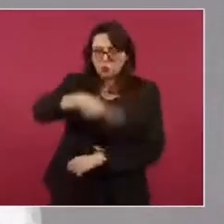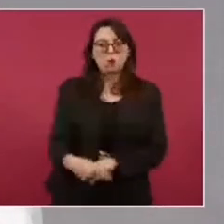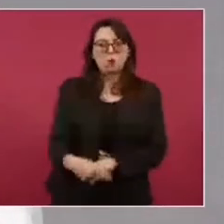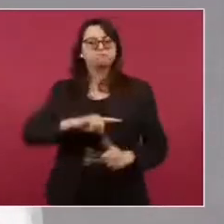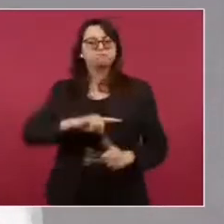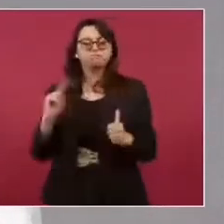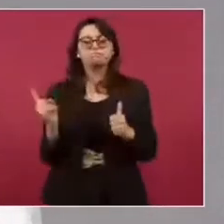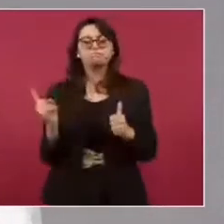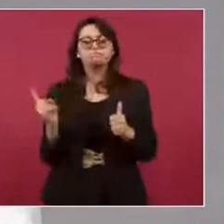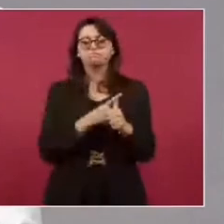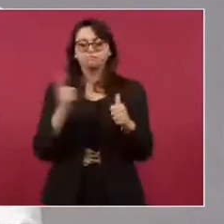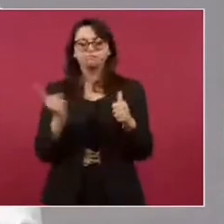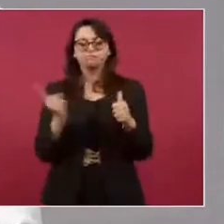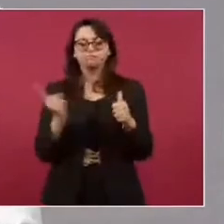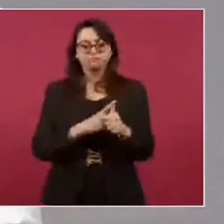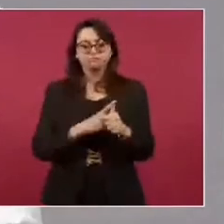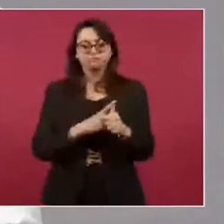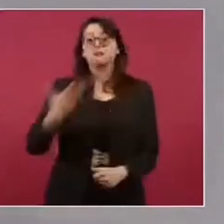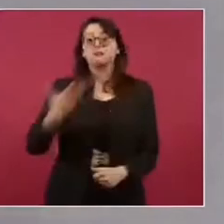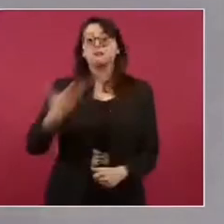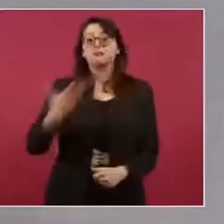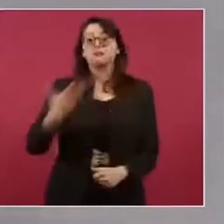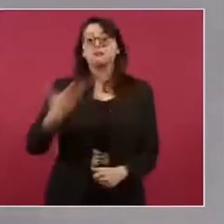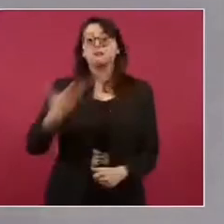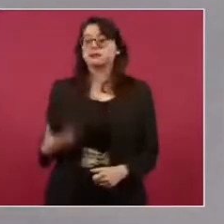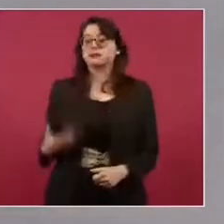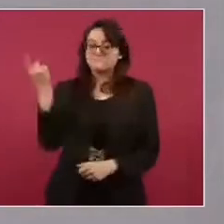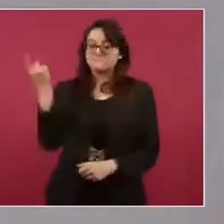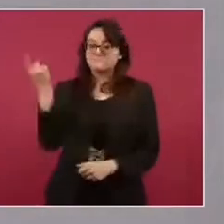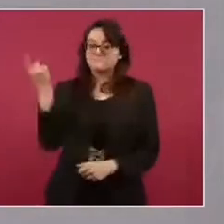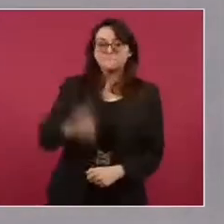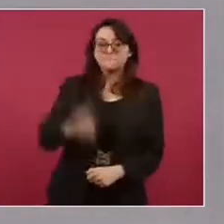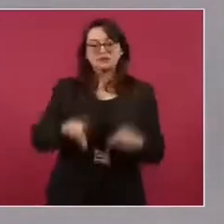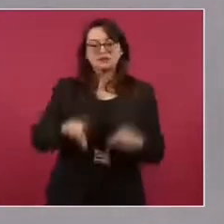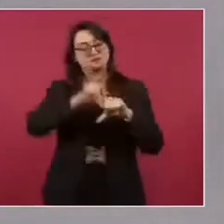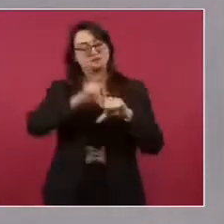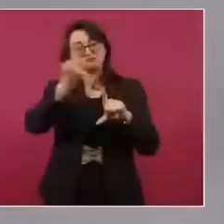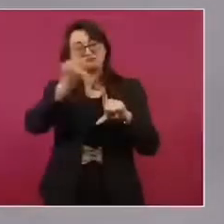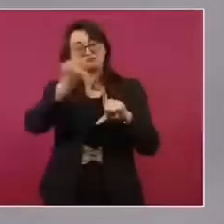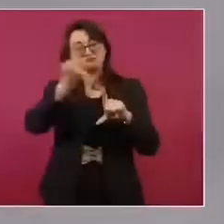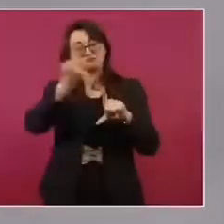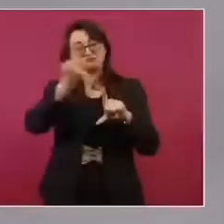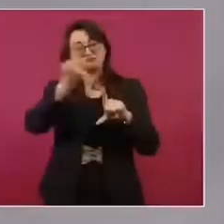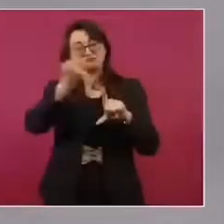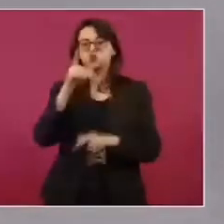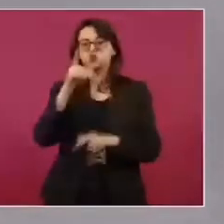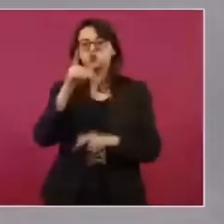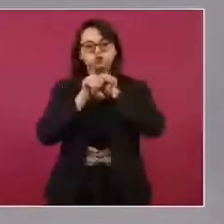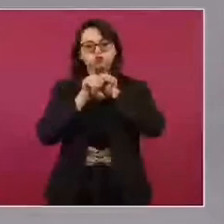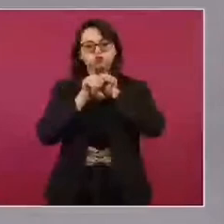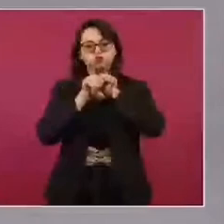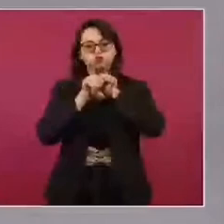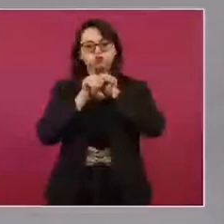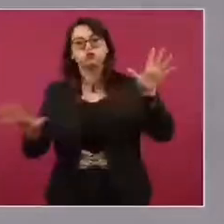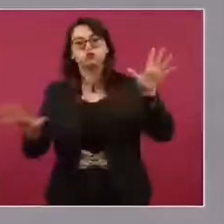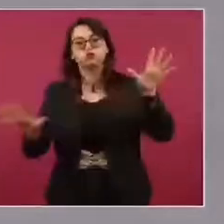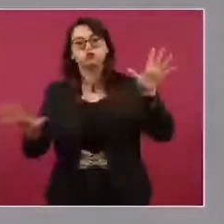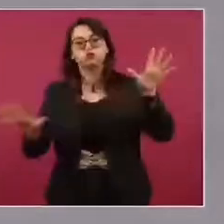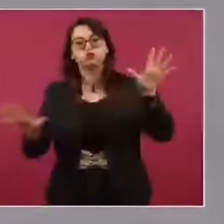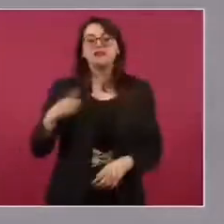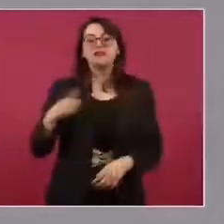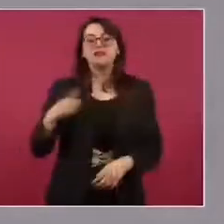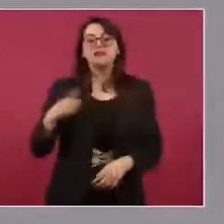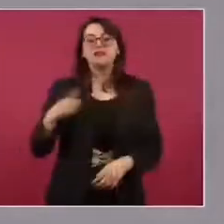presidente instruyó que se electrifique todo el territorio nacional, hasta los rincones